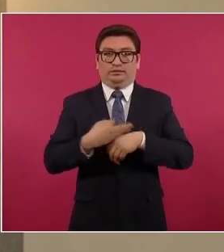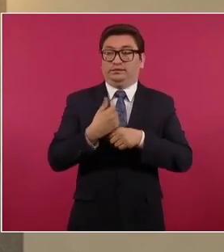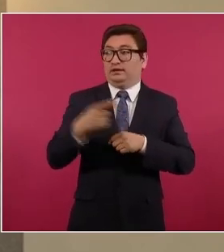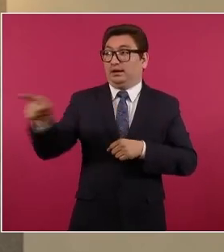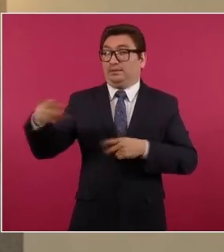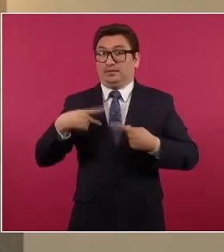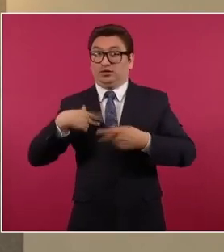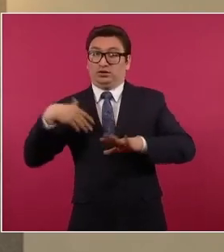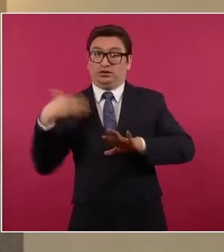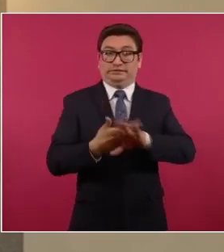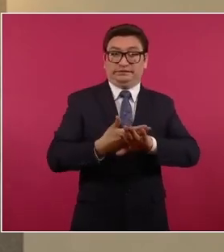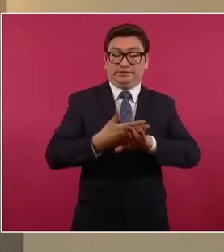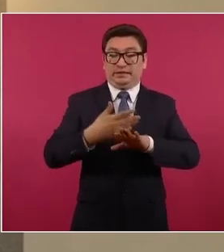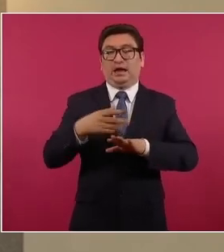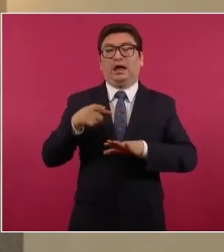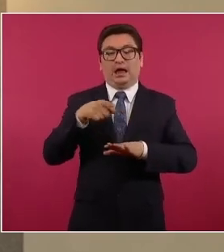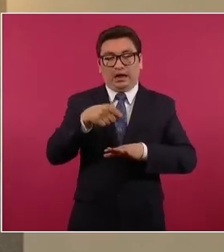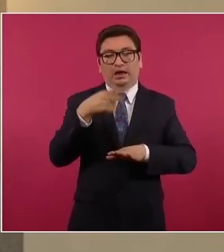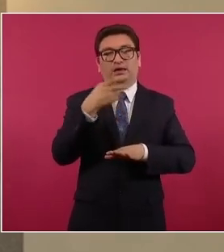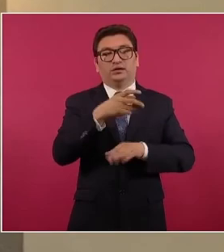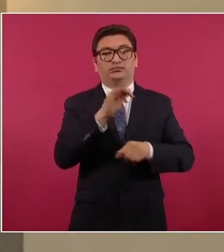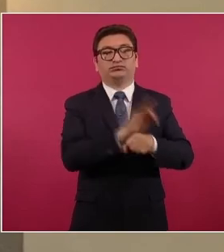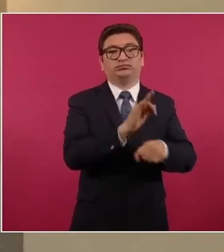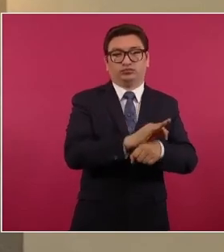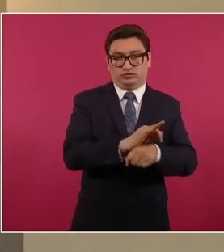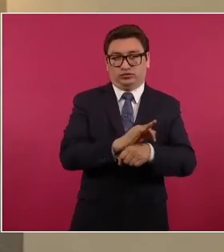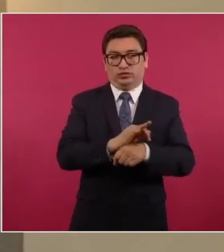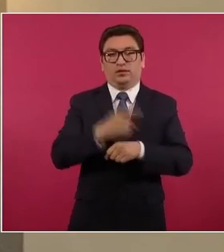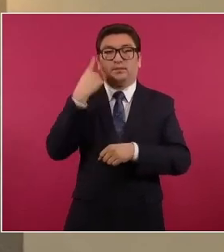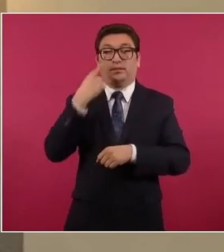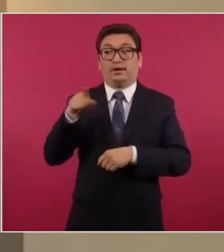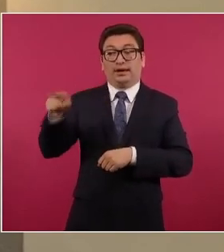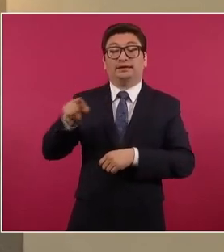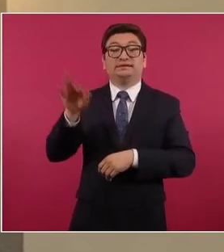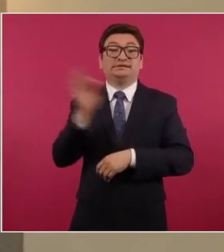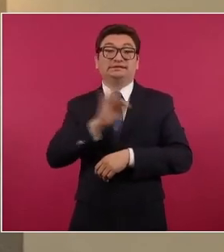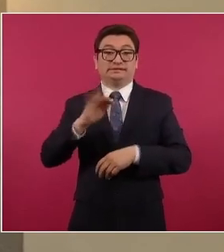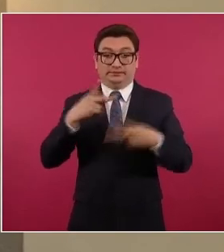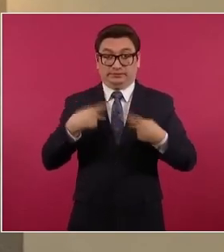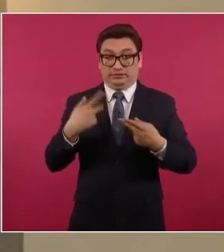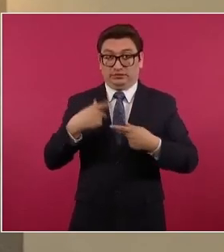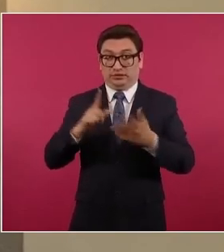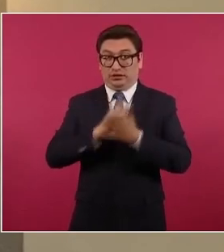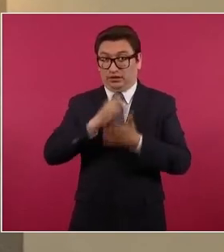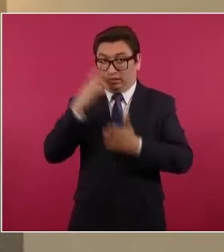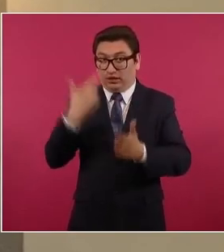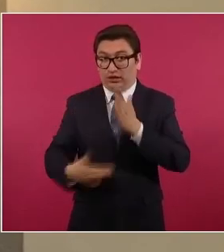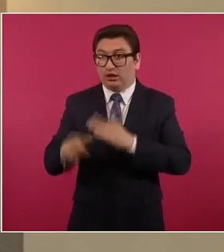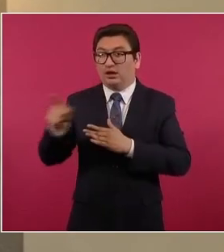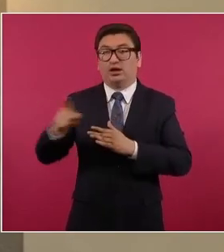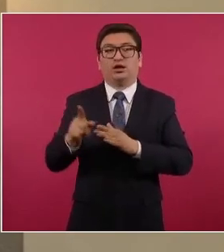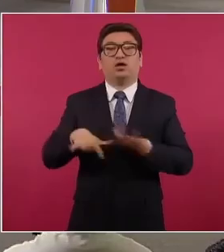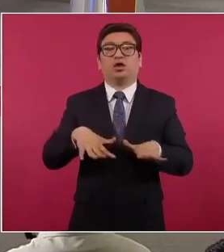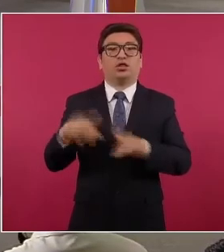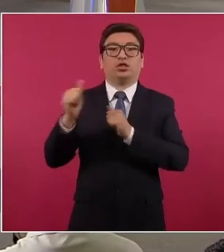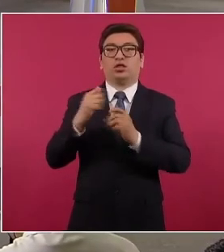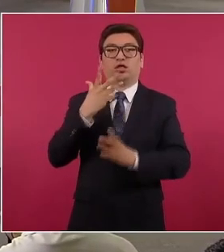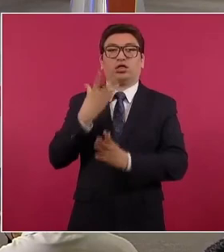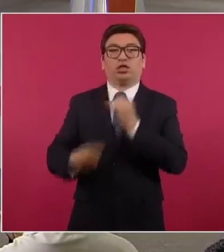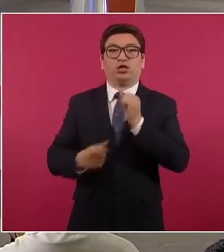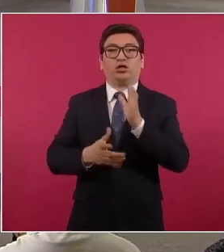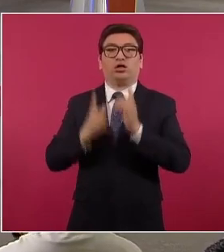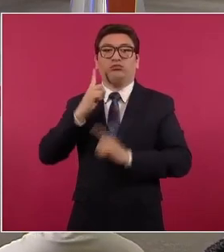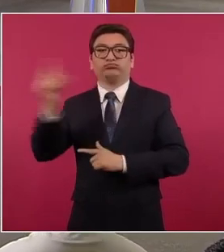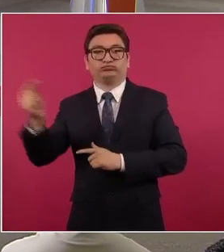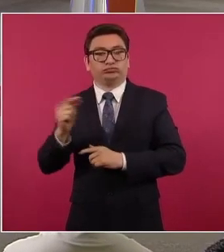agresor, evita que los presuntos delincuentes se sustraigan de la acción de la justicia o se den